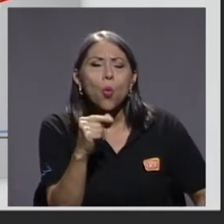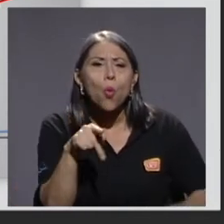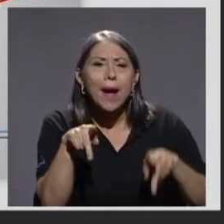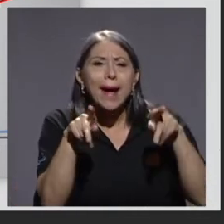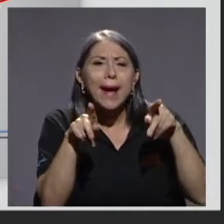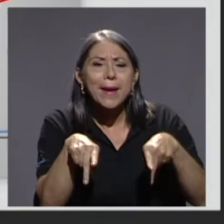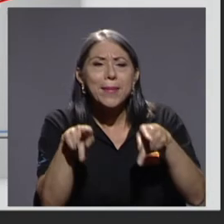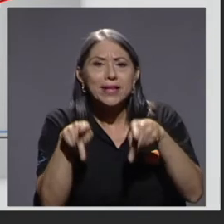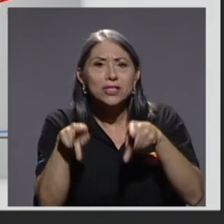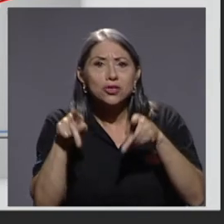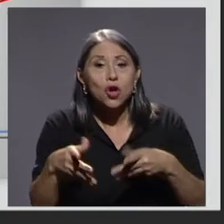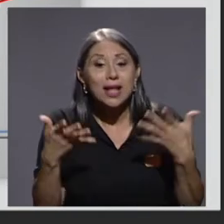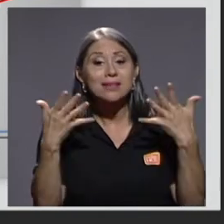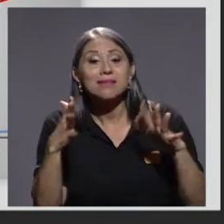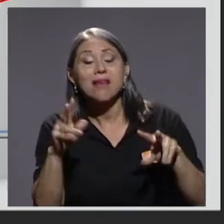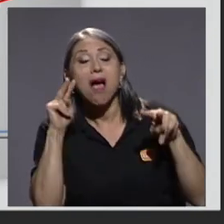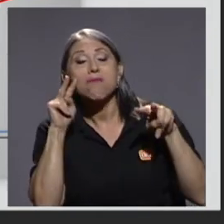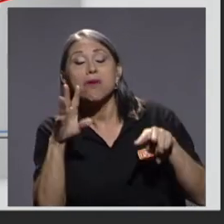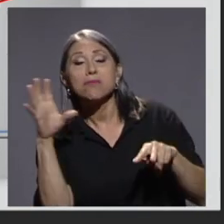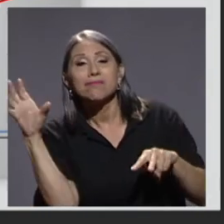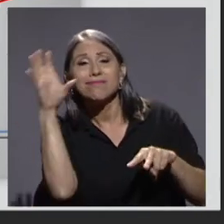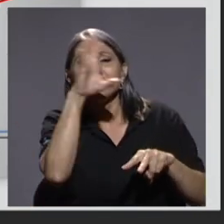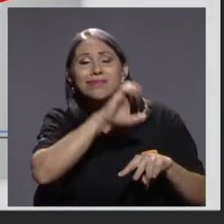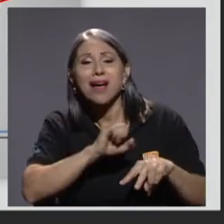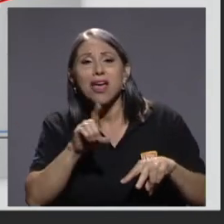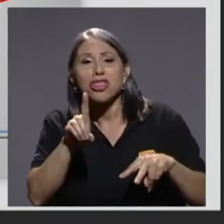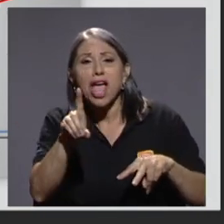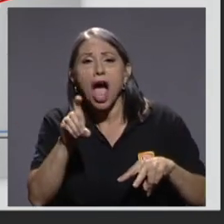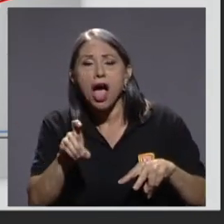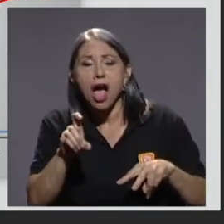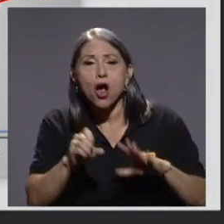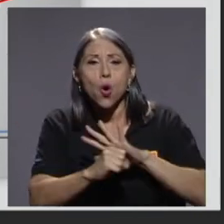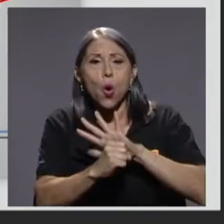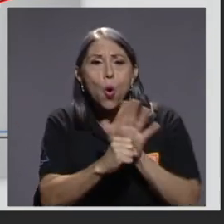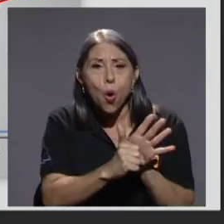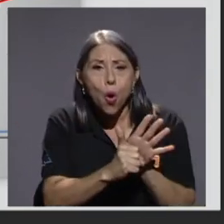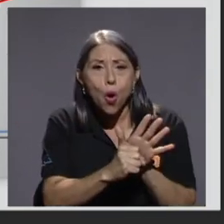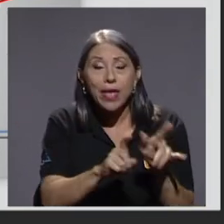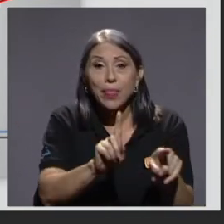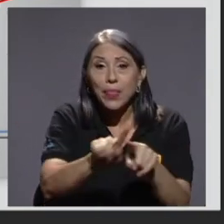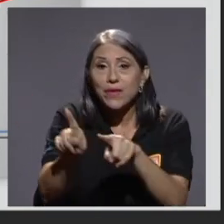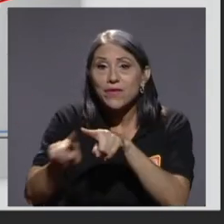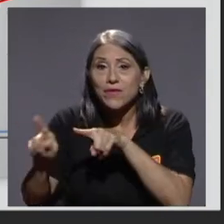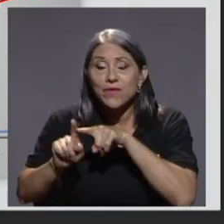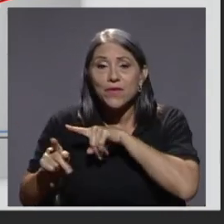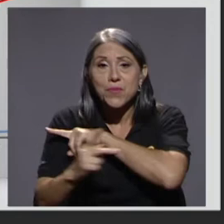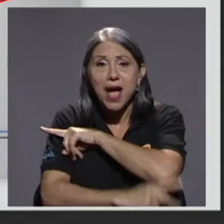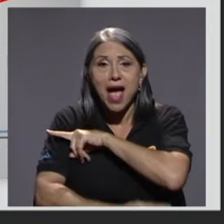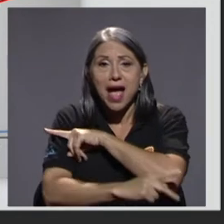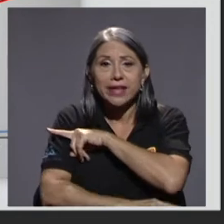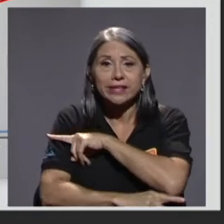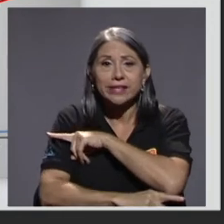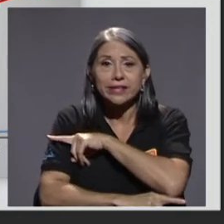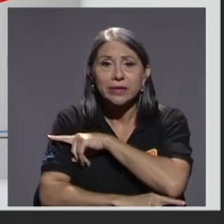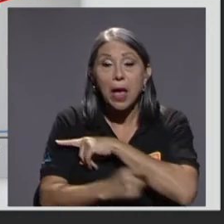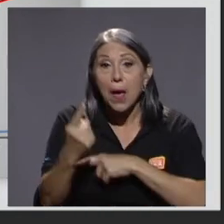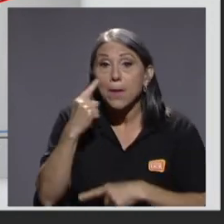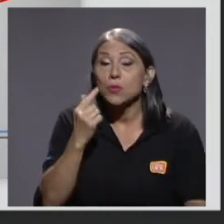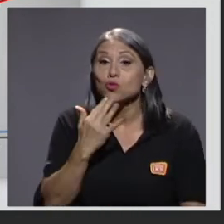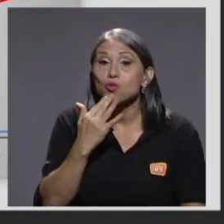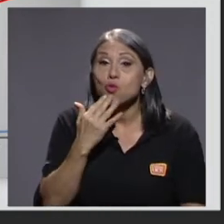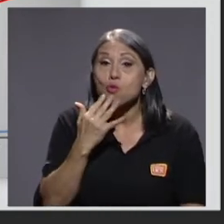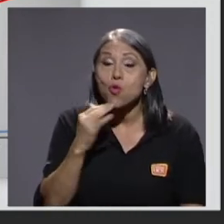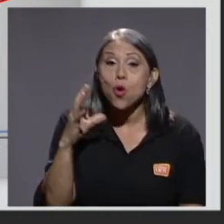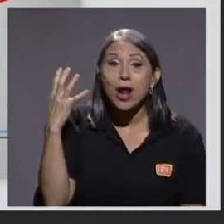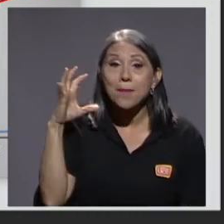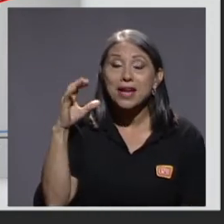diagnosticadas con COVID-19 en diferentes países. Entonces, Brasil es la línea amarilla, España